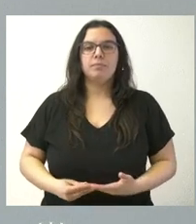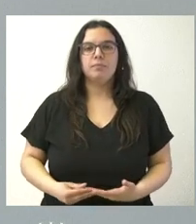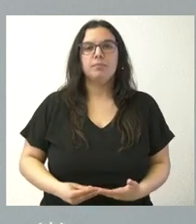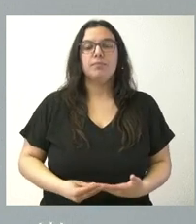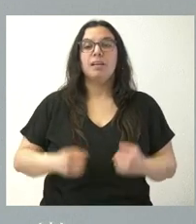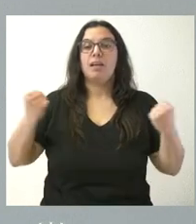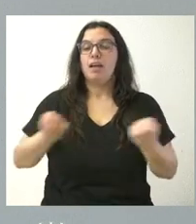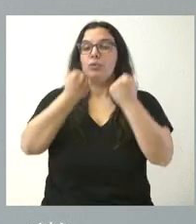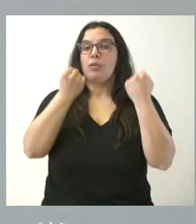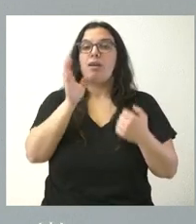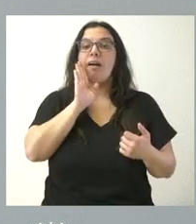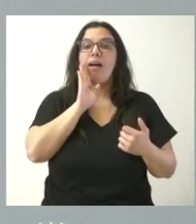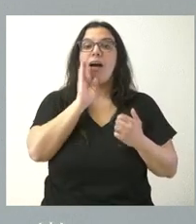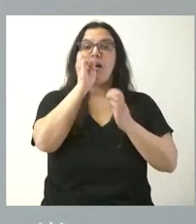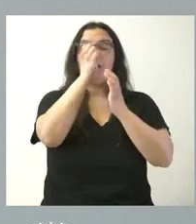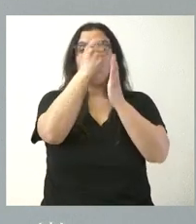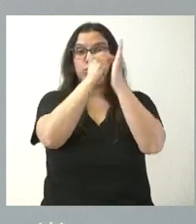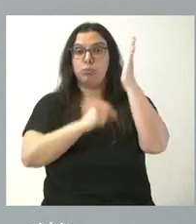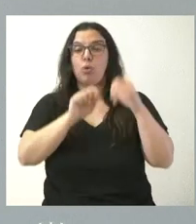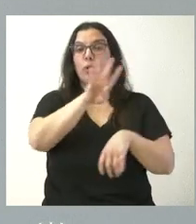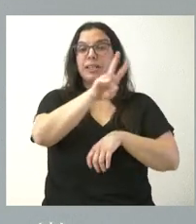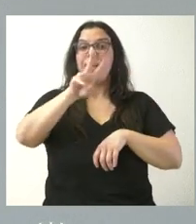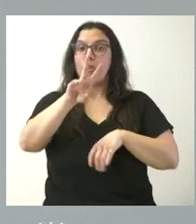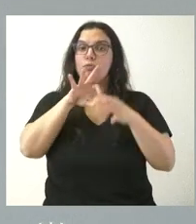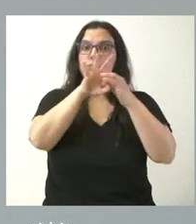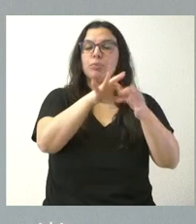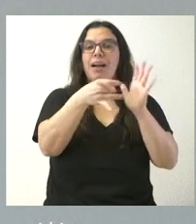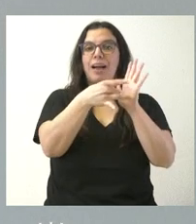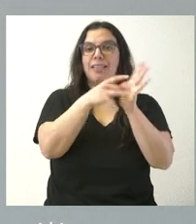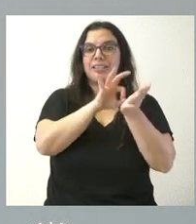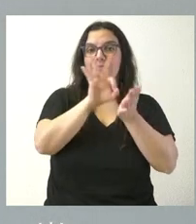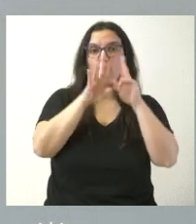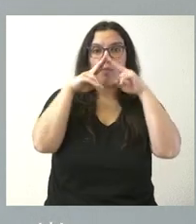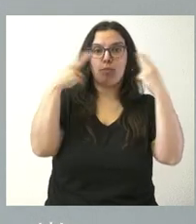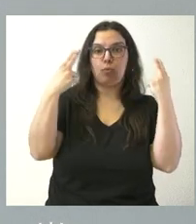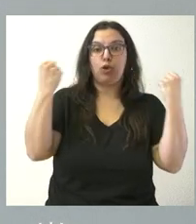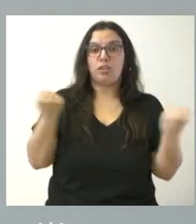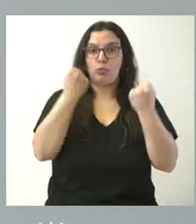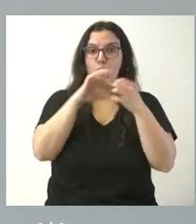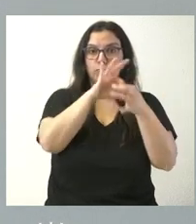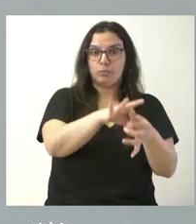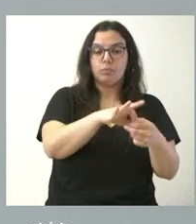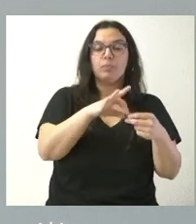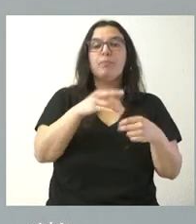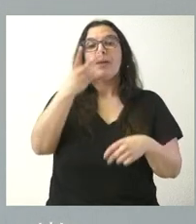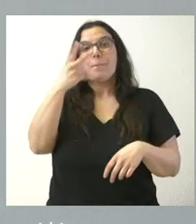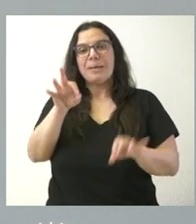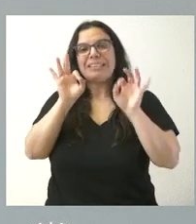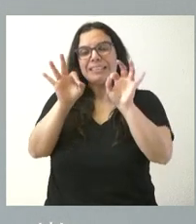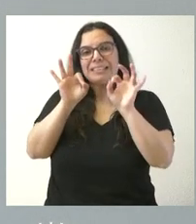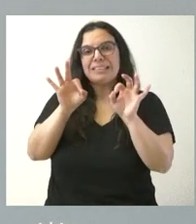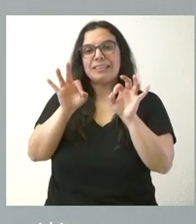señaladas, 42 corresponden a la calidad de los servicios públicos y actuaciones en este ámbito. 20 son cartas